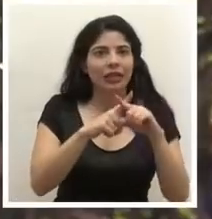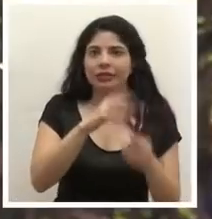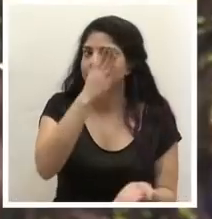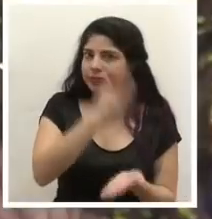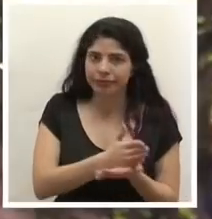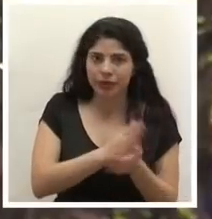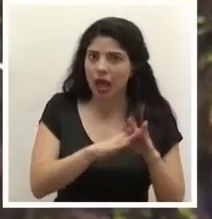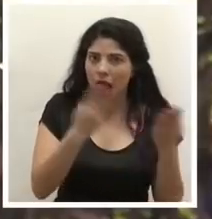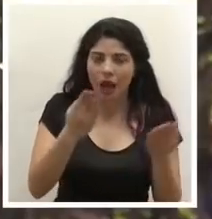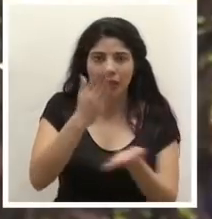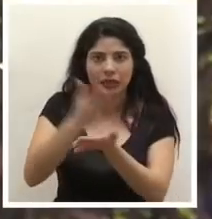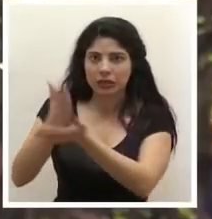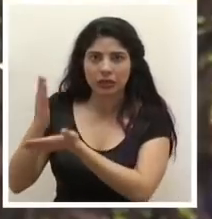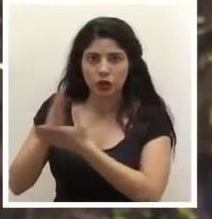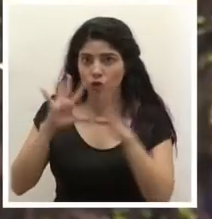y demás.